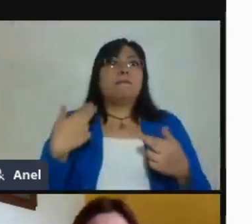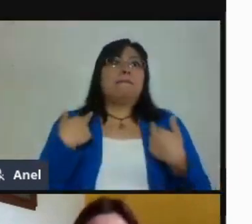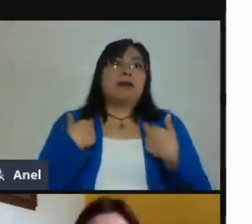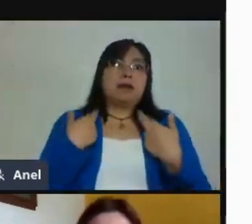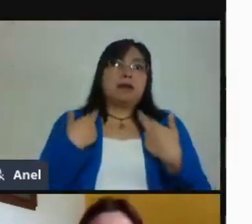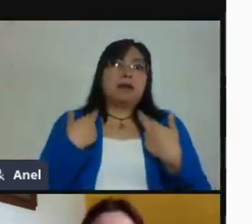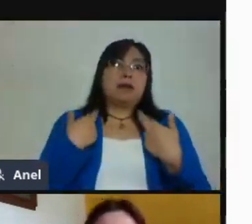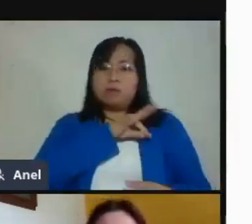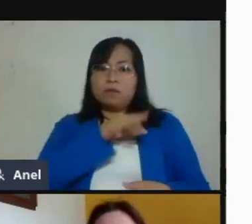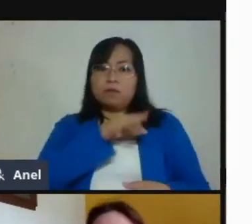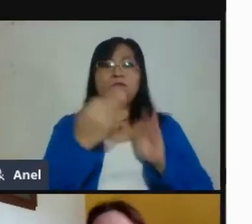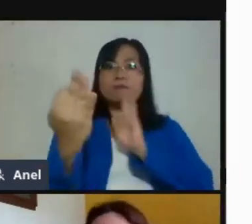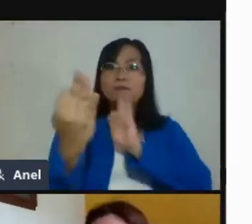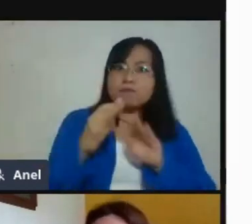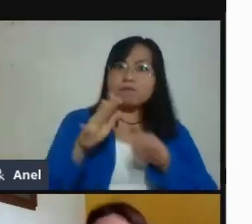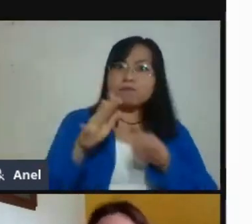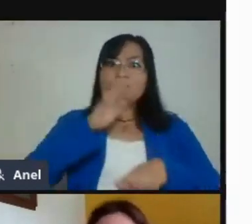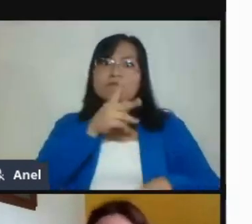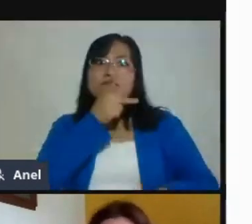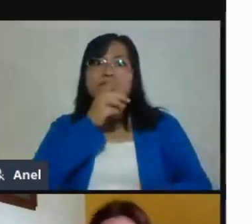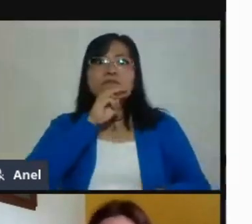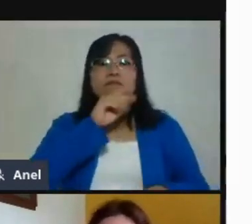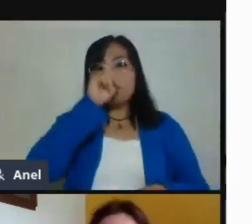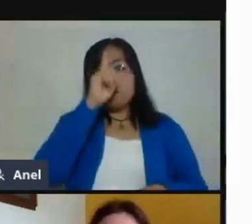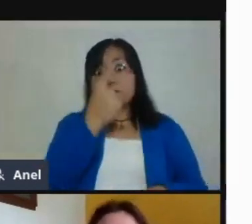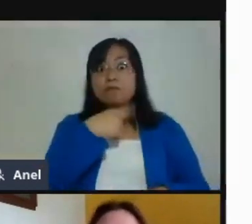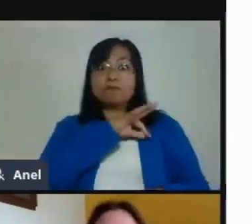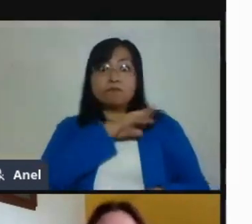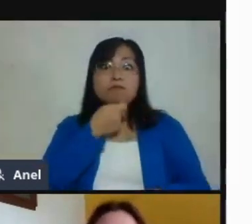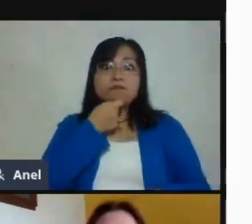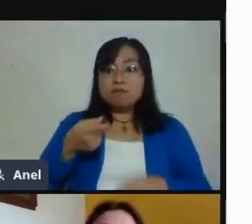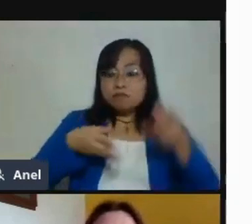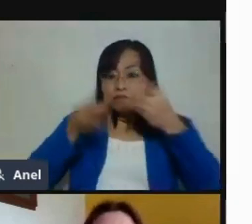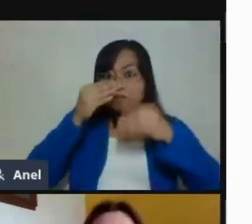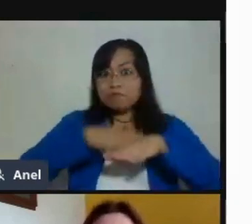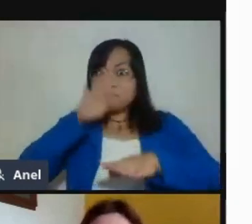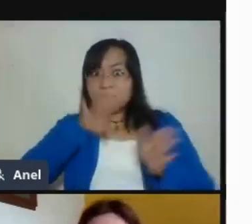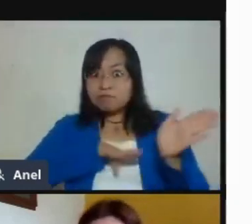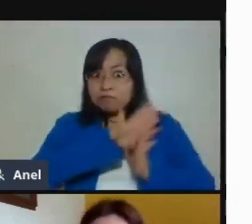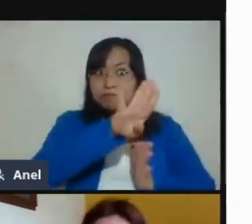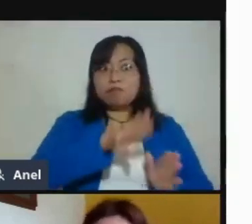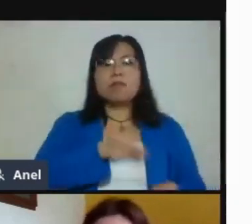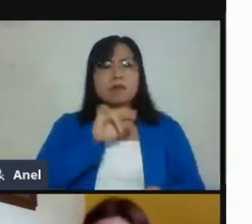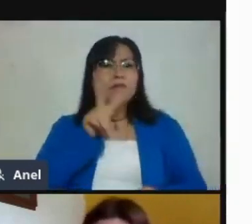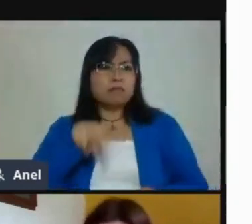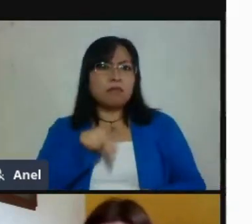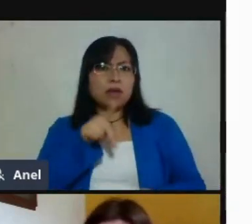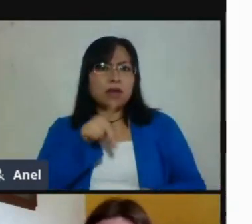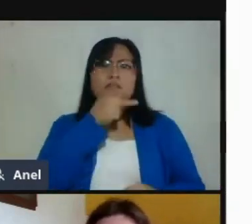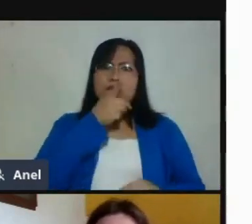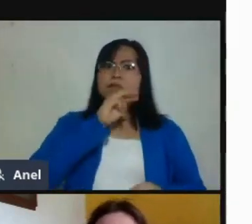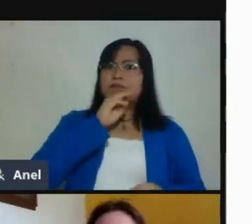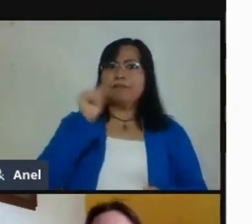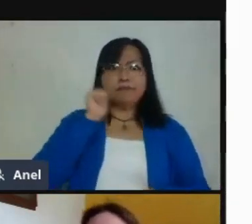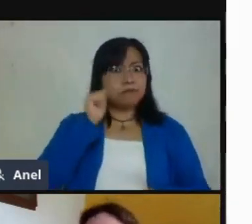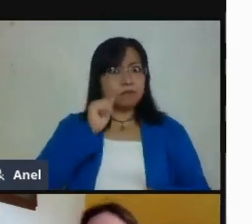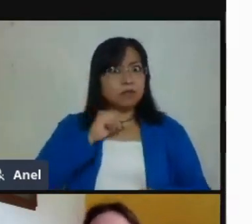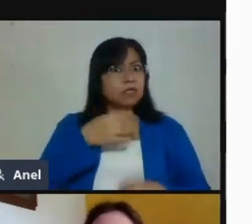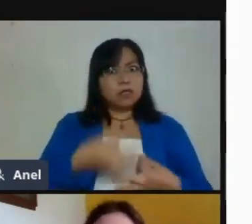aprendizaje a distancia. Si bien los padres de familia juegan un rol importante en la educación de los estudiantes,